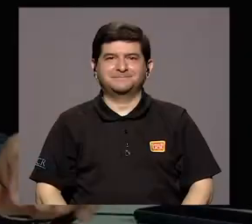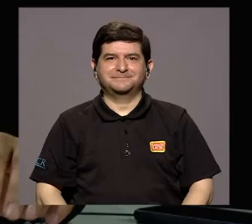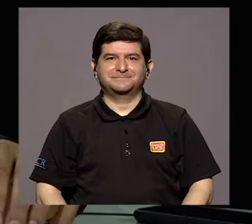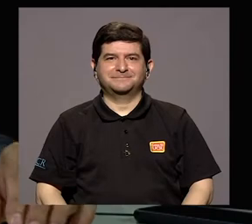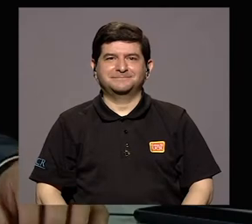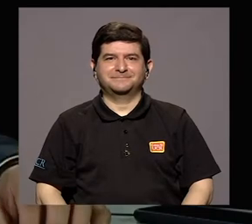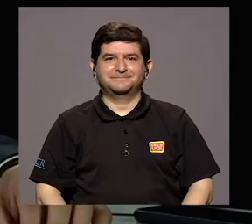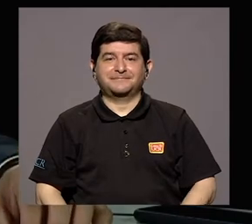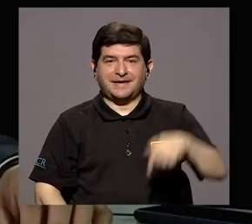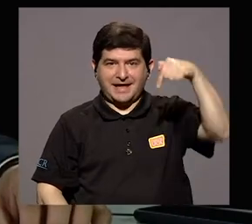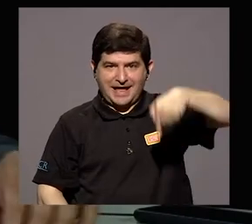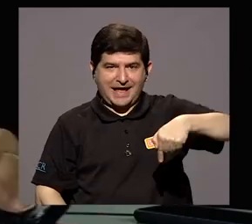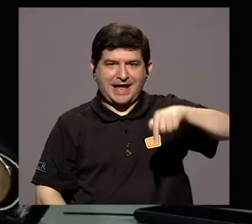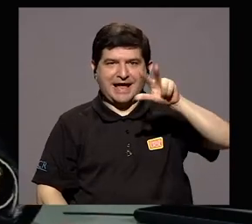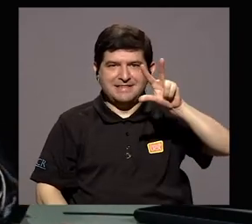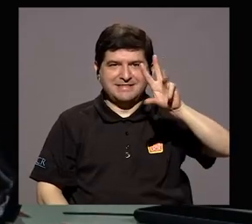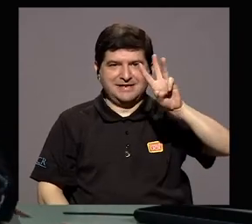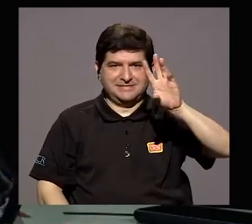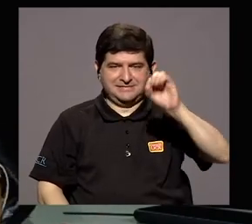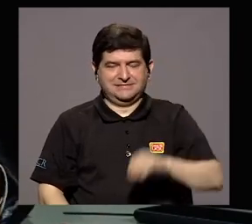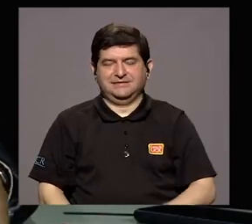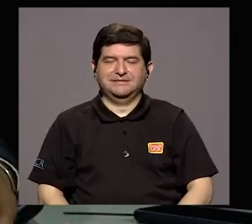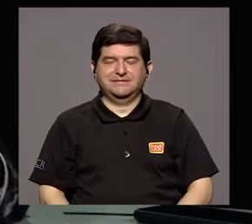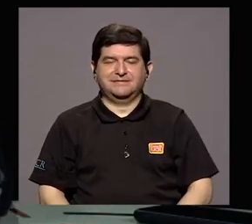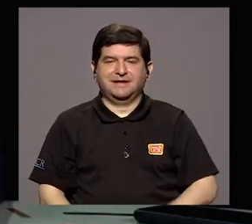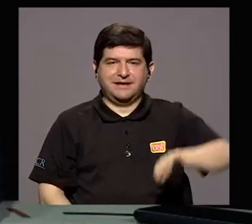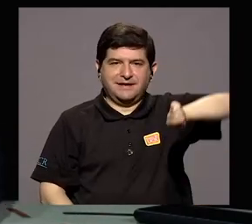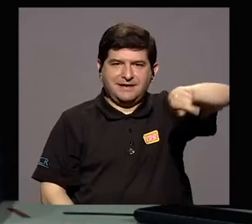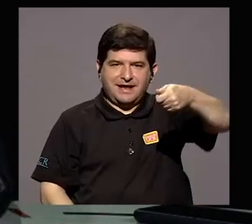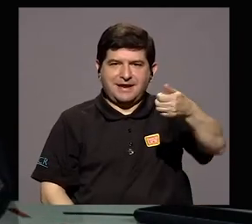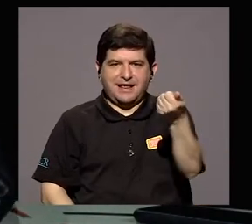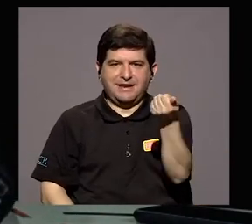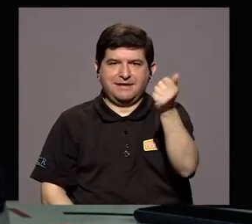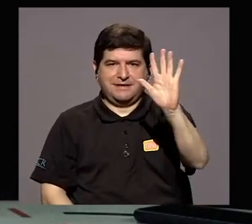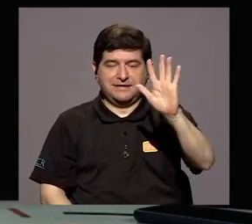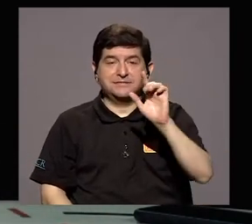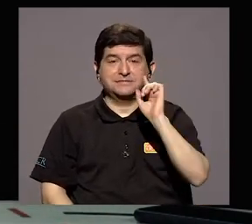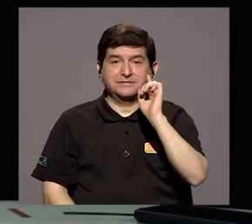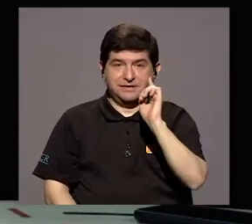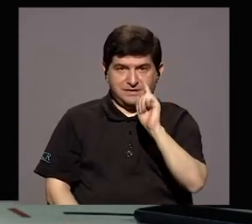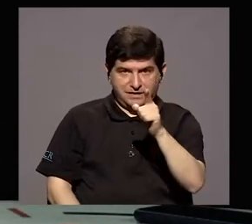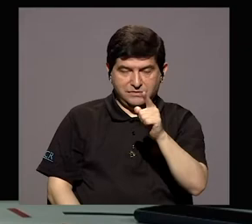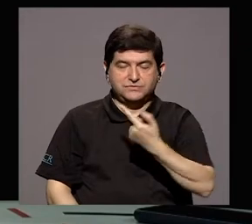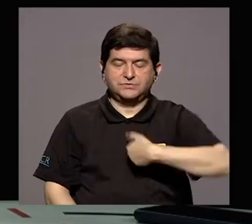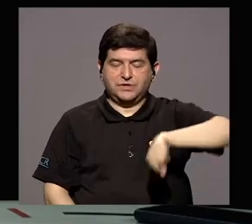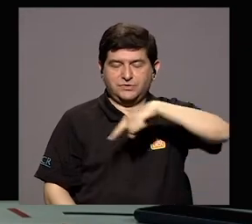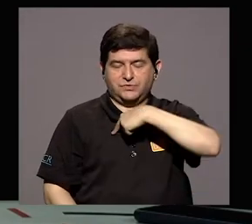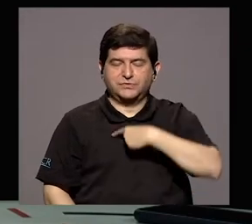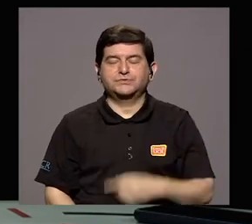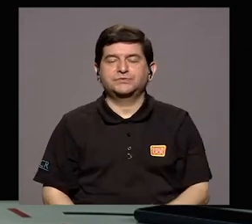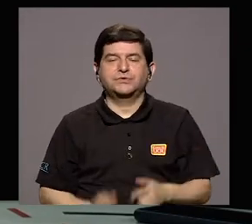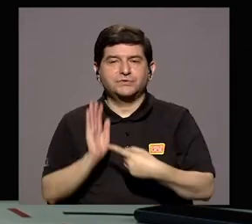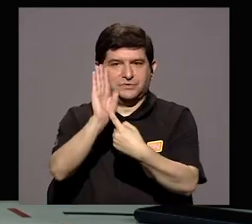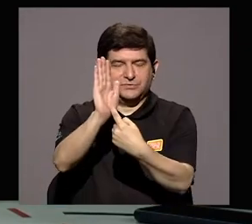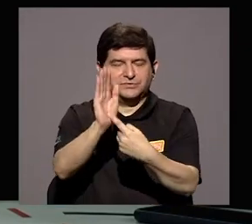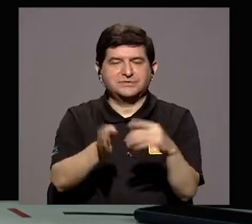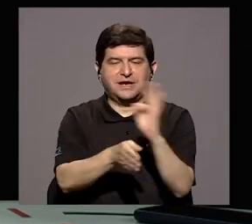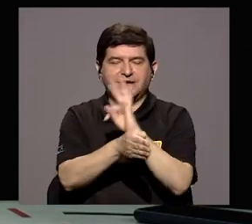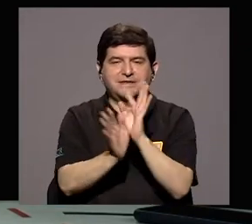Estamos en 360 acá en Canal 15 donde a ustedes le hacemos televisión pública, es un placer